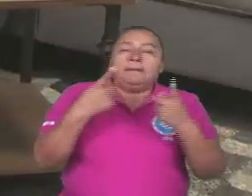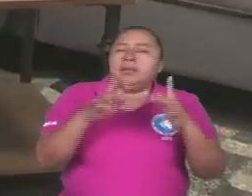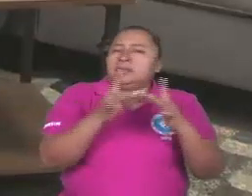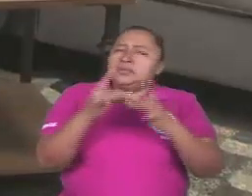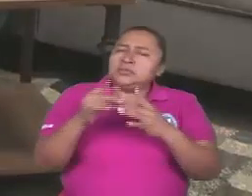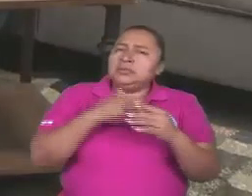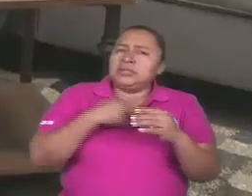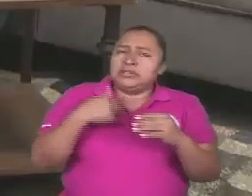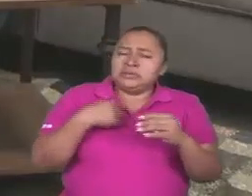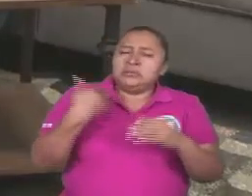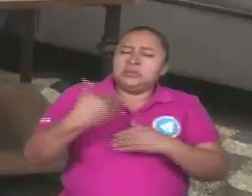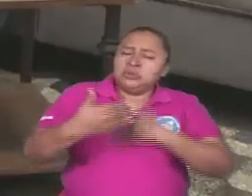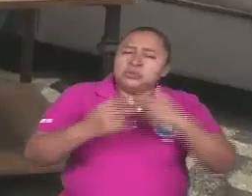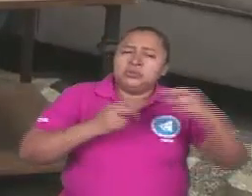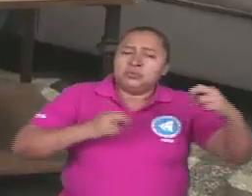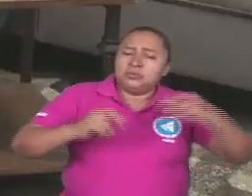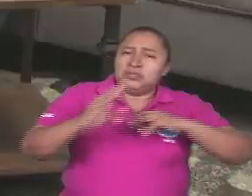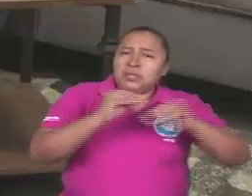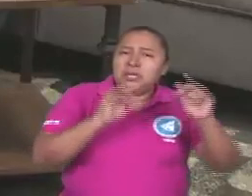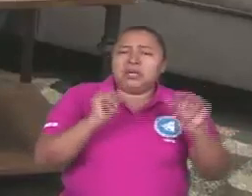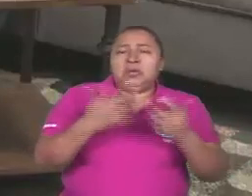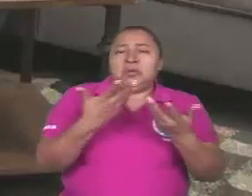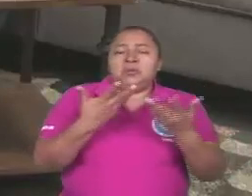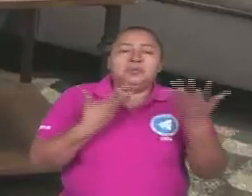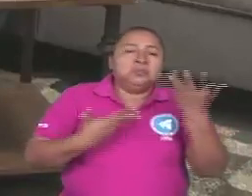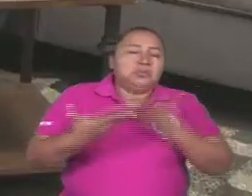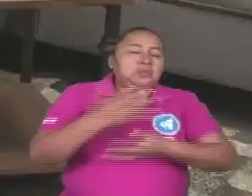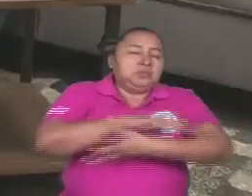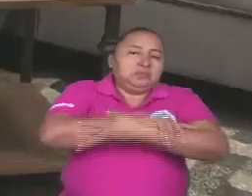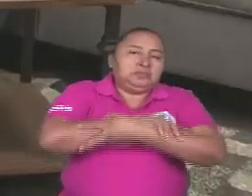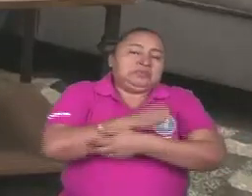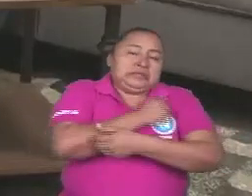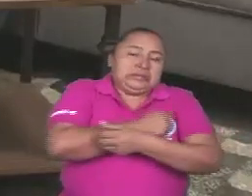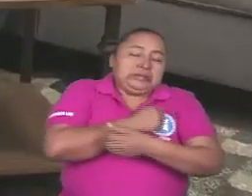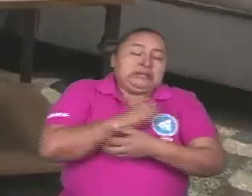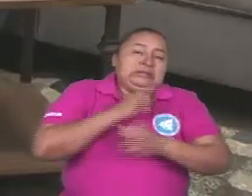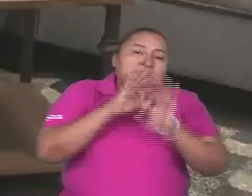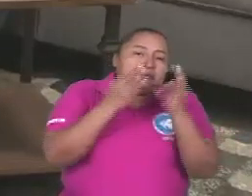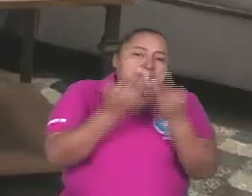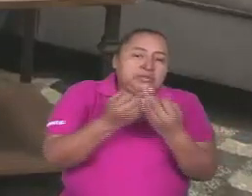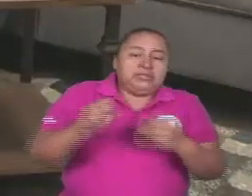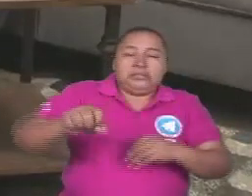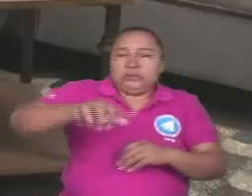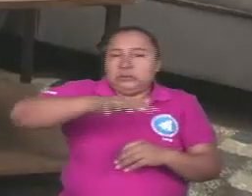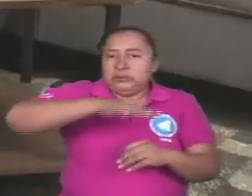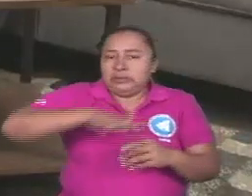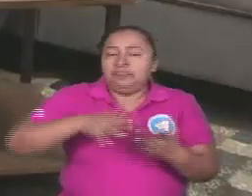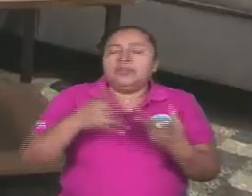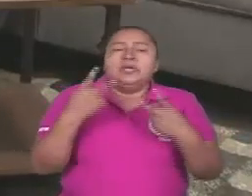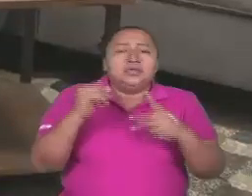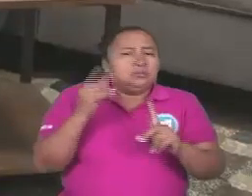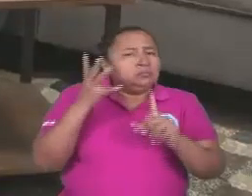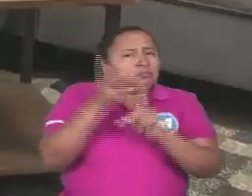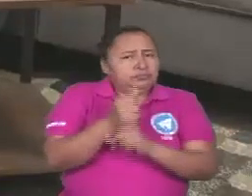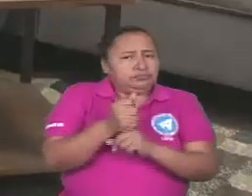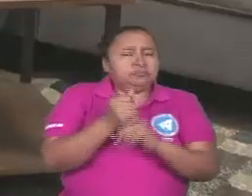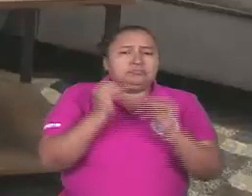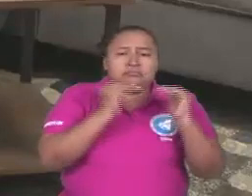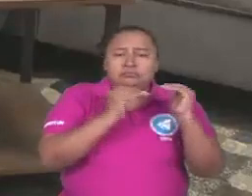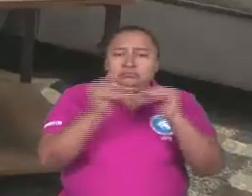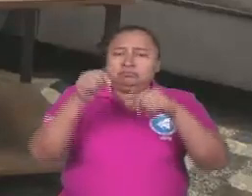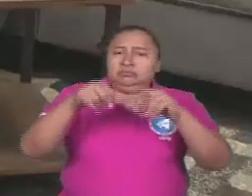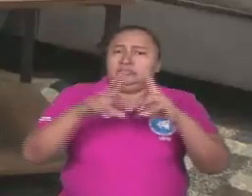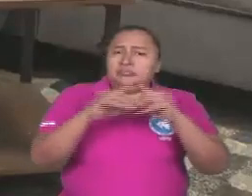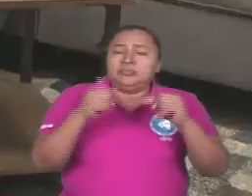procesos de diálogo, reconciliación en la familia, en la sociedad. Y tratar de darle estabilidad a este